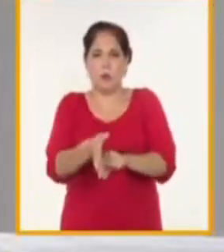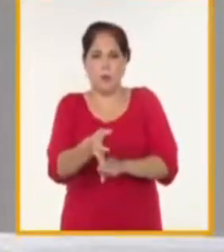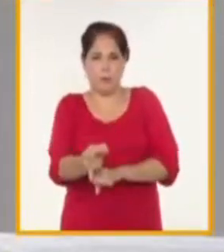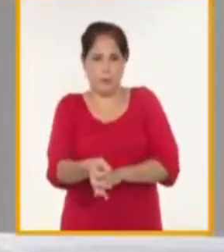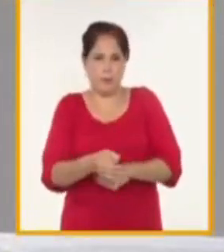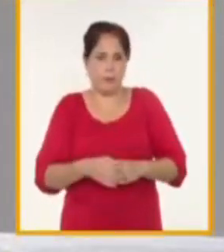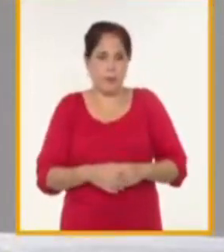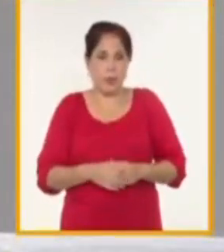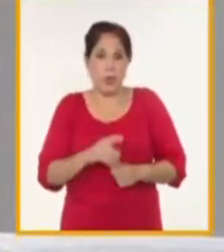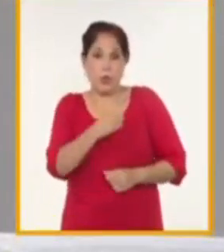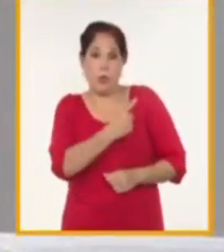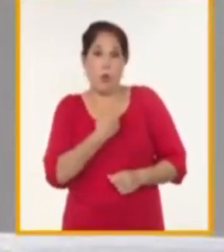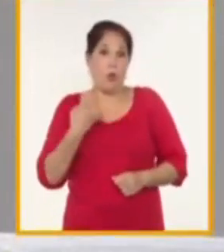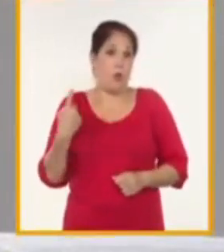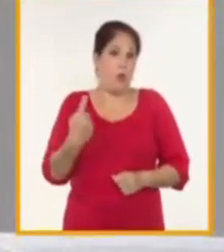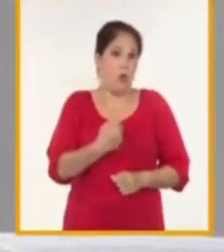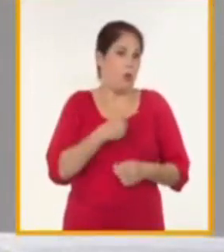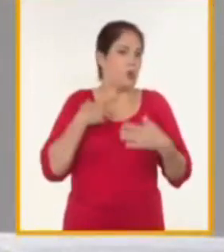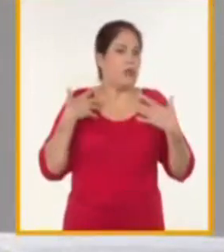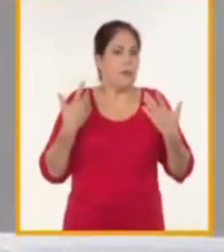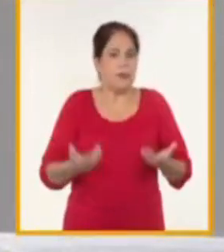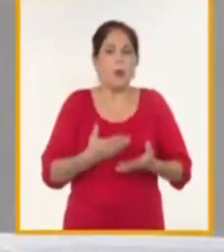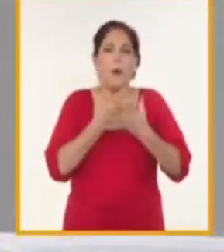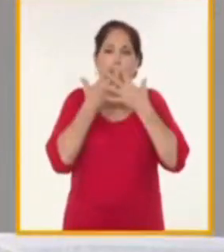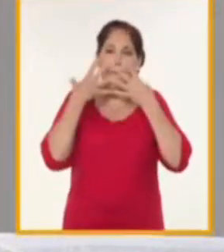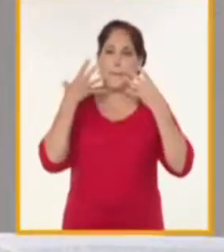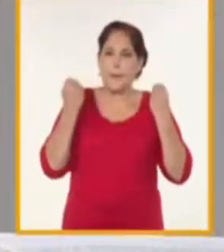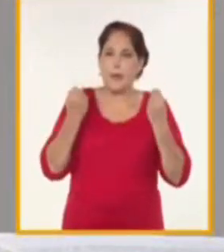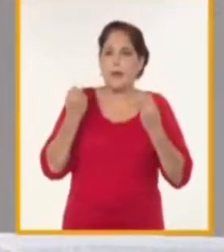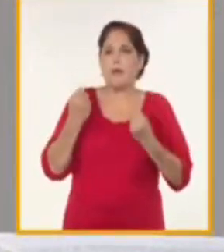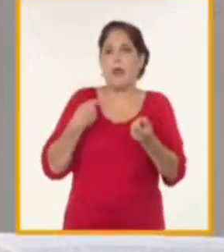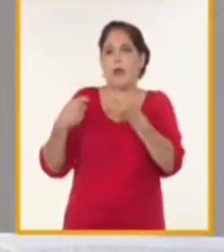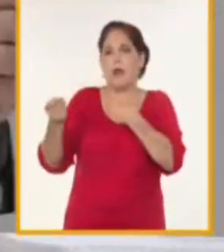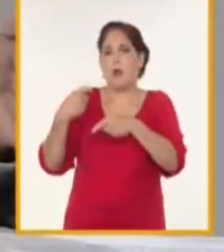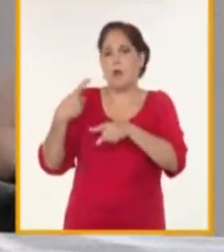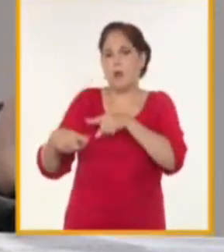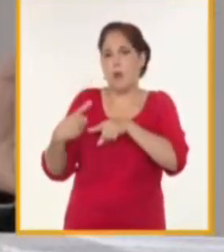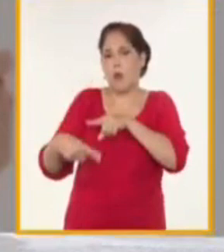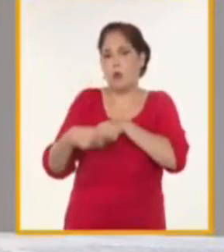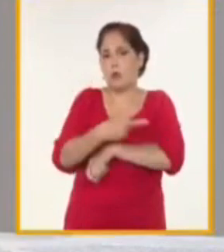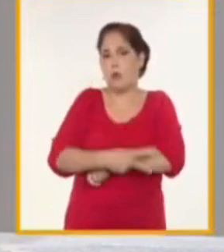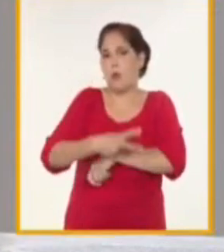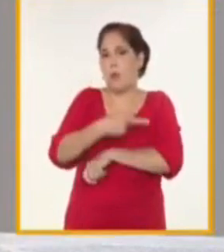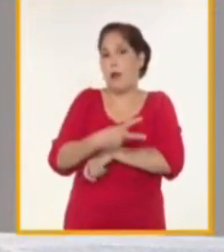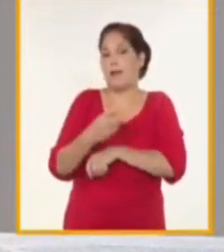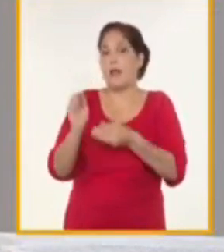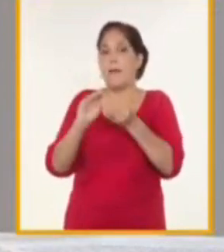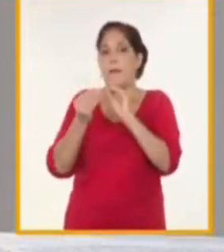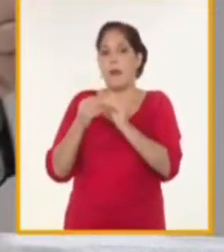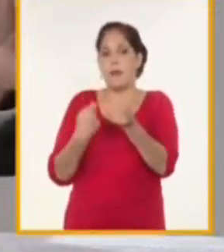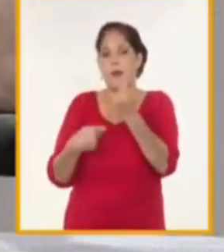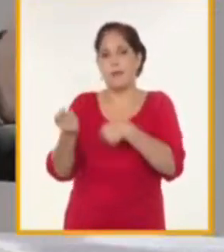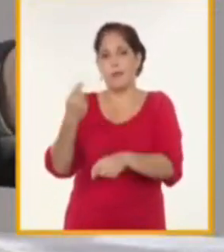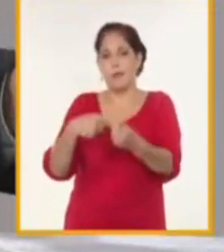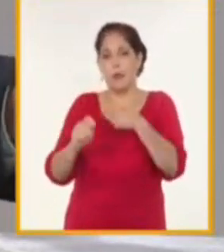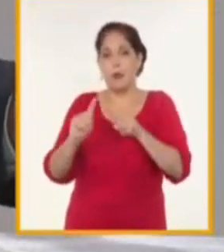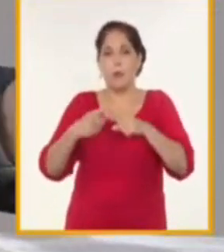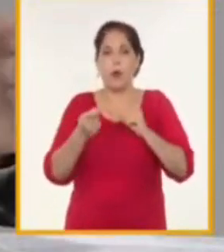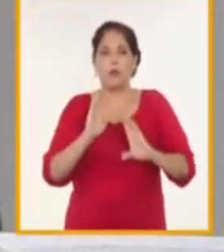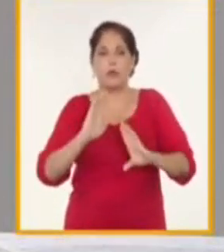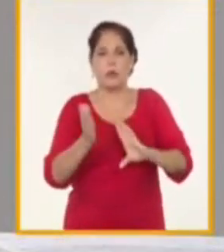Hemos tenido pérdida de proveedores de partes y piezas que por presiones o por sanciones